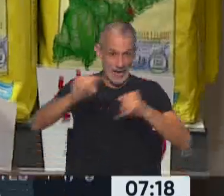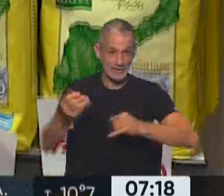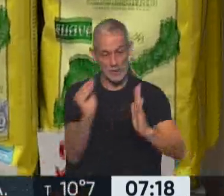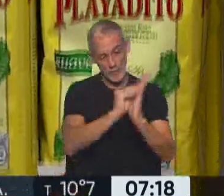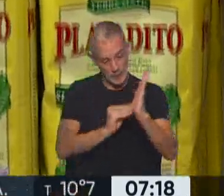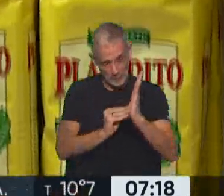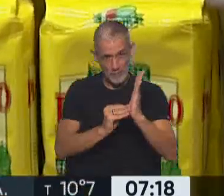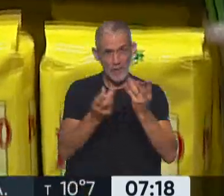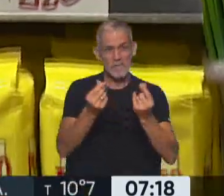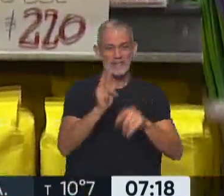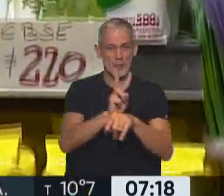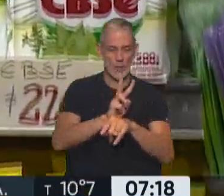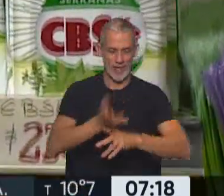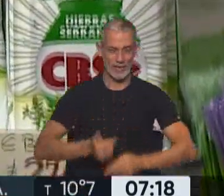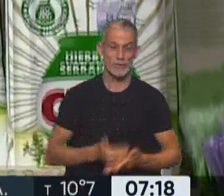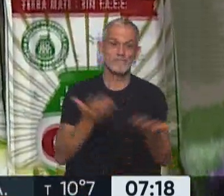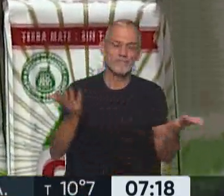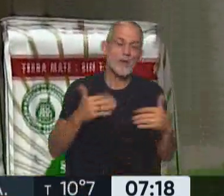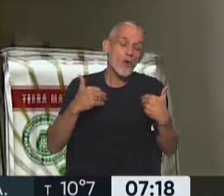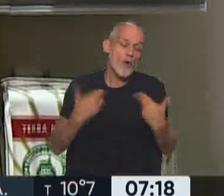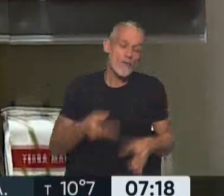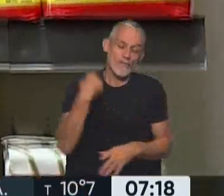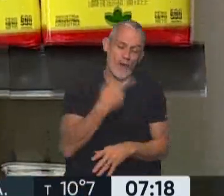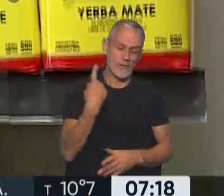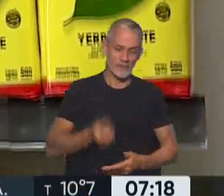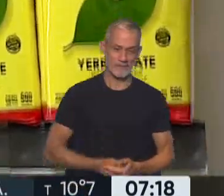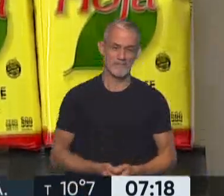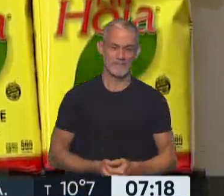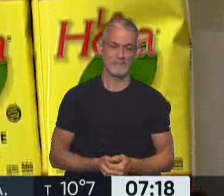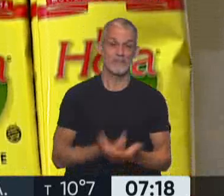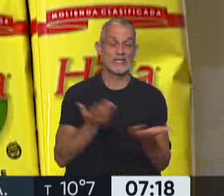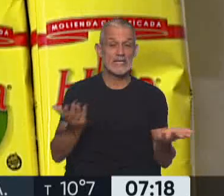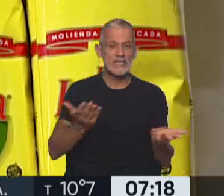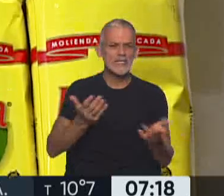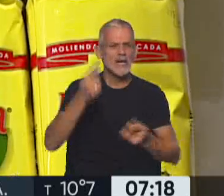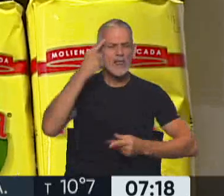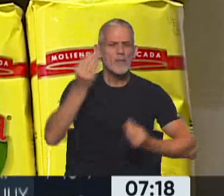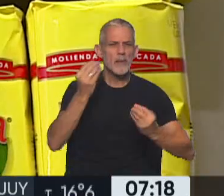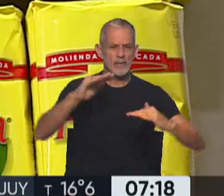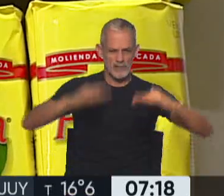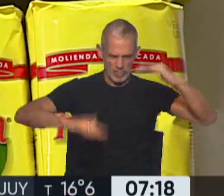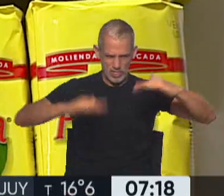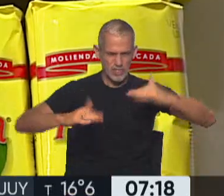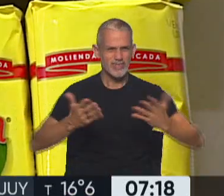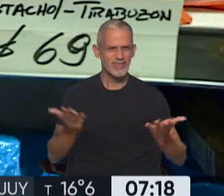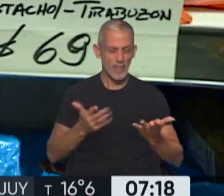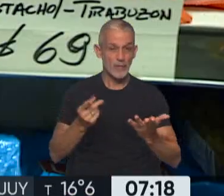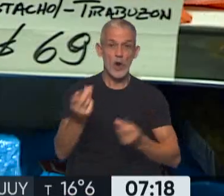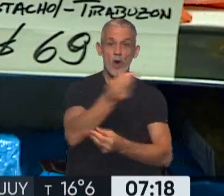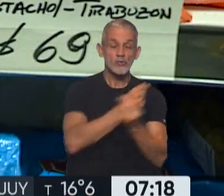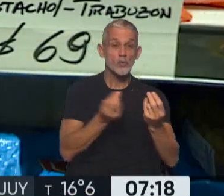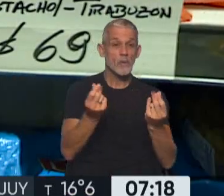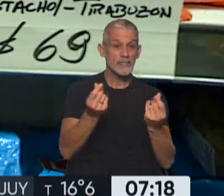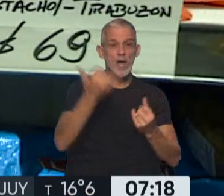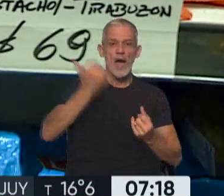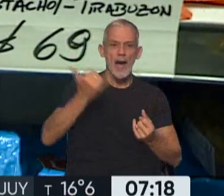tener un poquito de... hay que conformarse. La iniciativa apunta a reducir la disparidad de abastecimiento, consumo y precios que